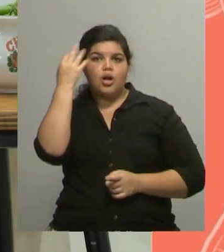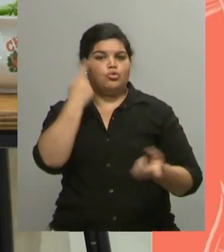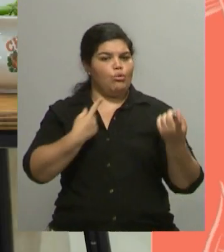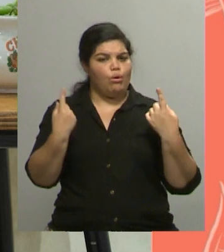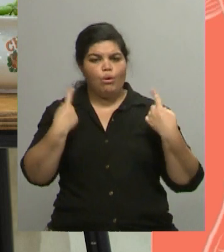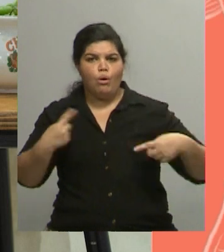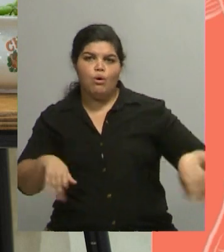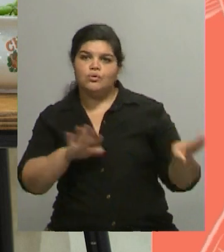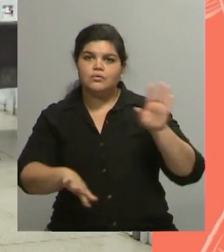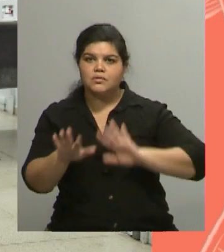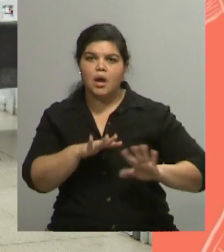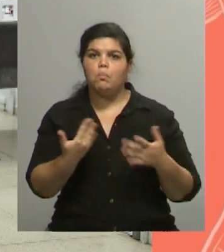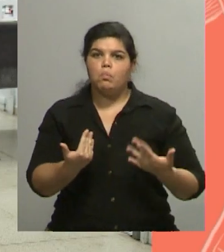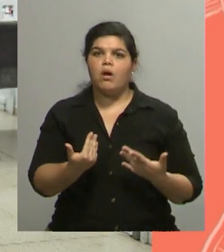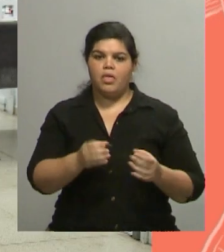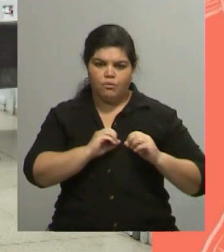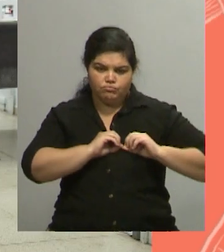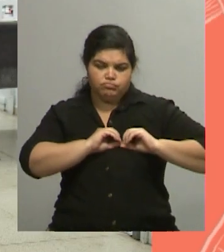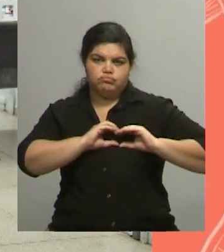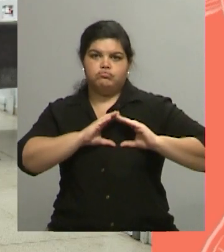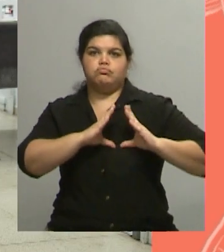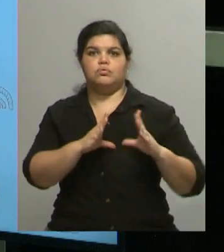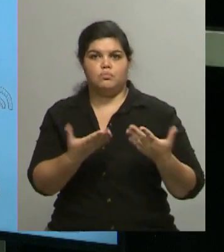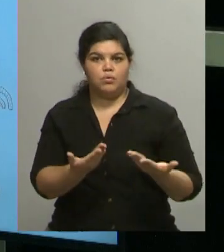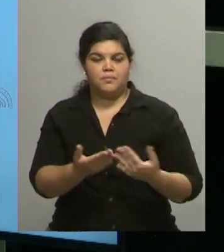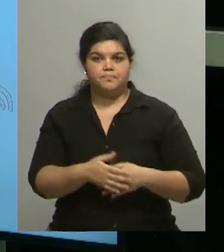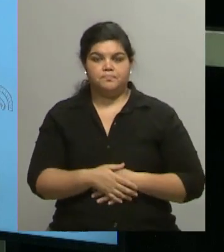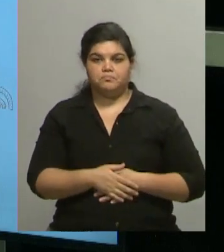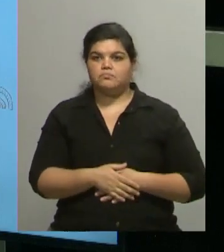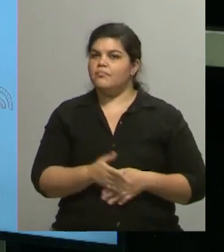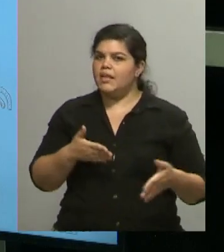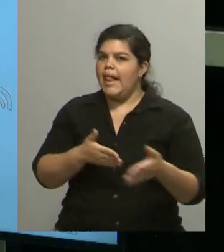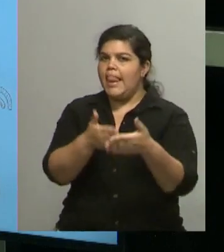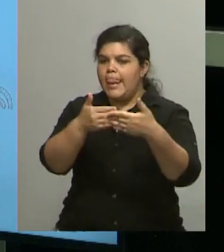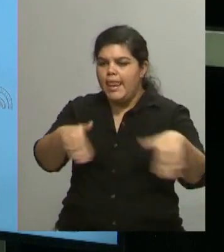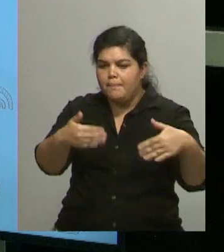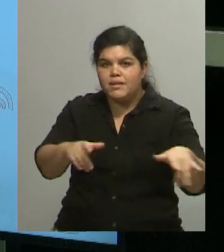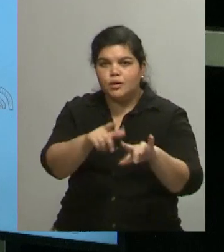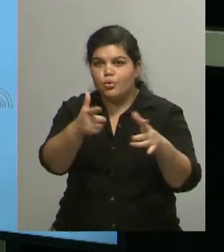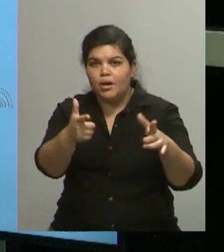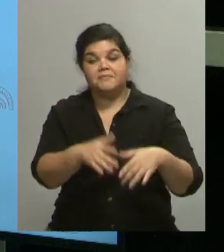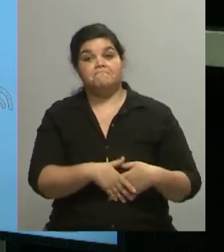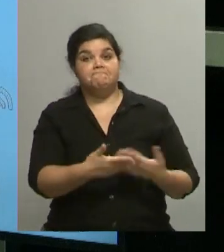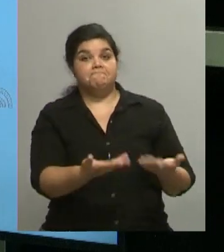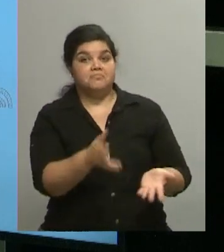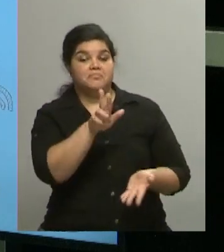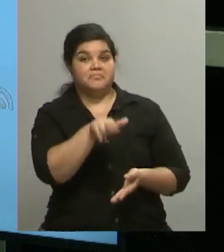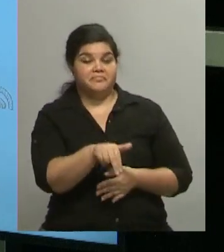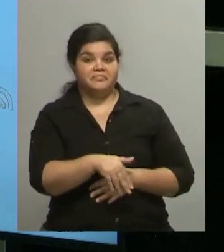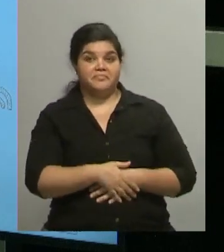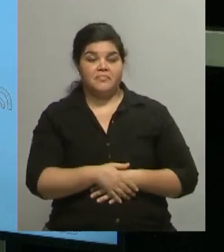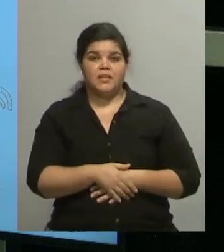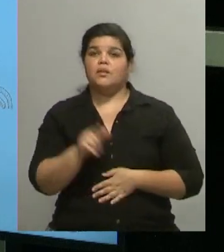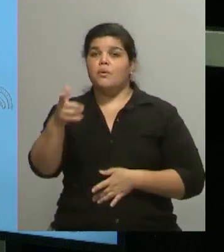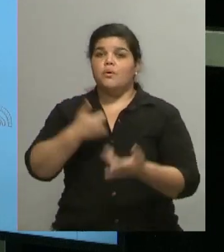no hay un límite, ¿no? A veces se lo pone uno al límite. Exactamente. Y ahí, Patricia, te quería preguntar, porque vos nos contaban que son muchos los talleres, que